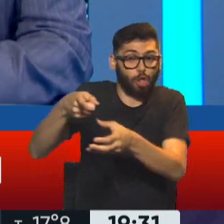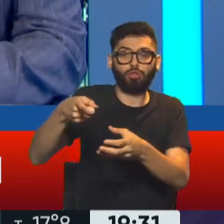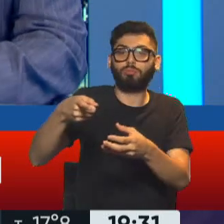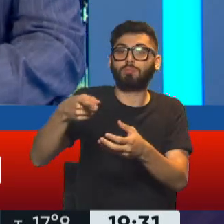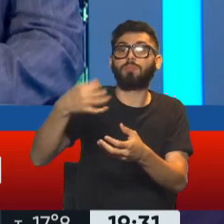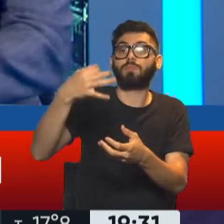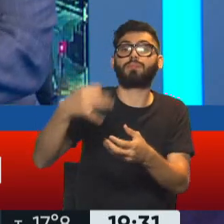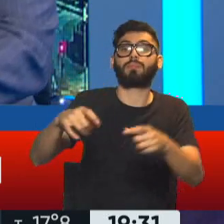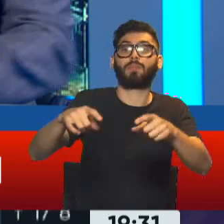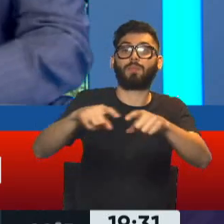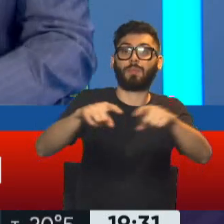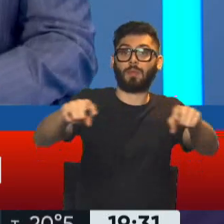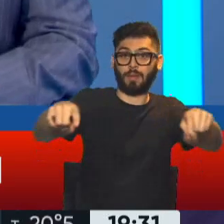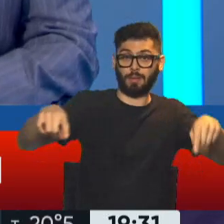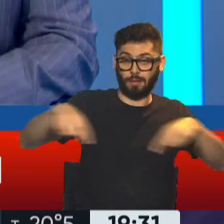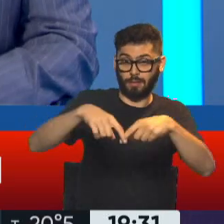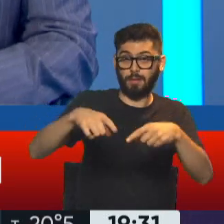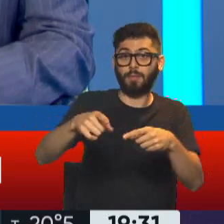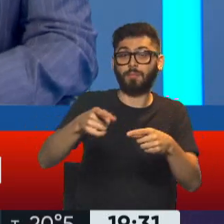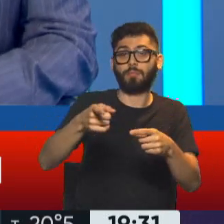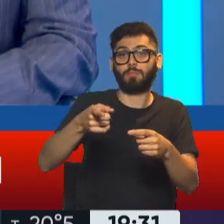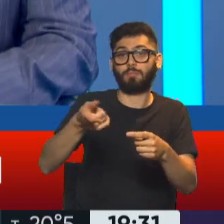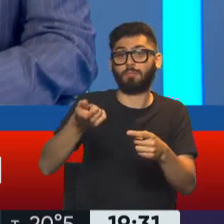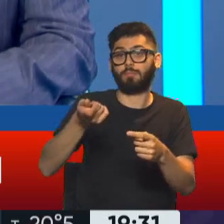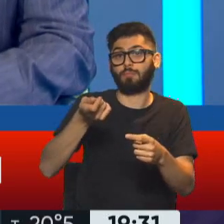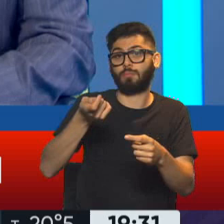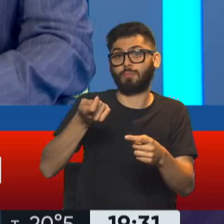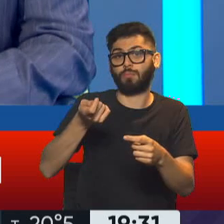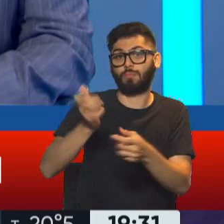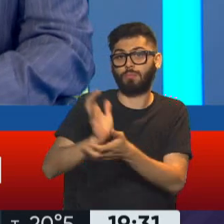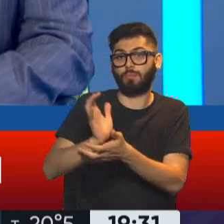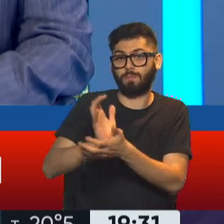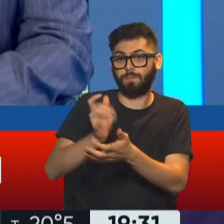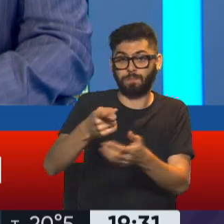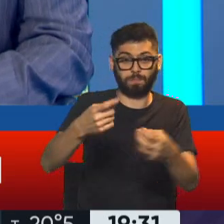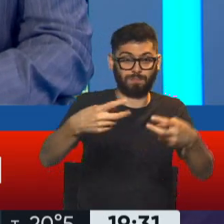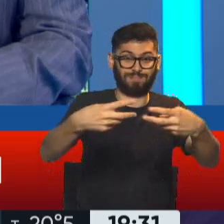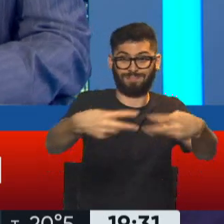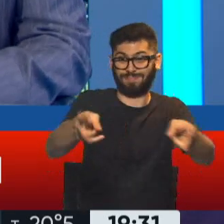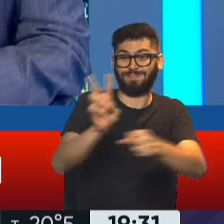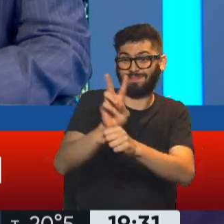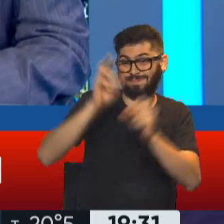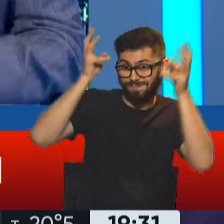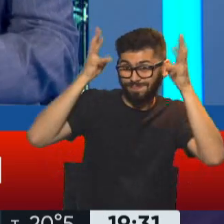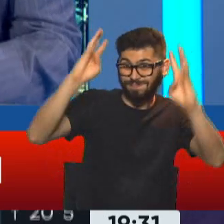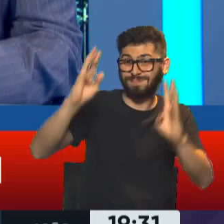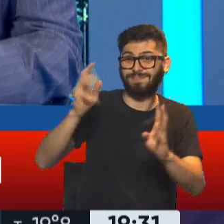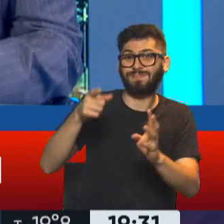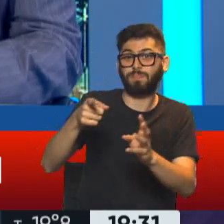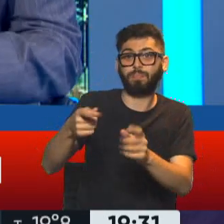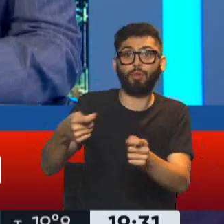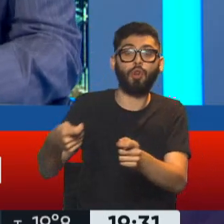entregó el terreno que habían comprado para hacer una suerte de reservorio por el venado de las pampas, se lo entregaron en